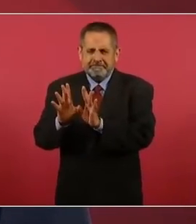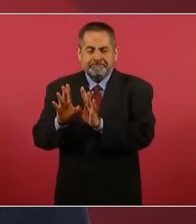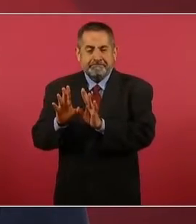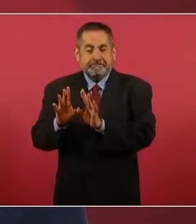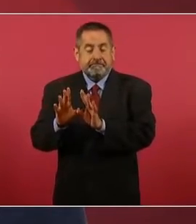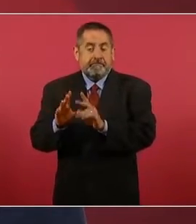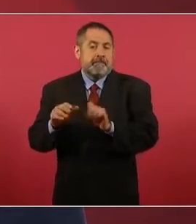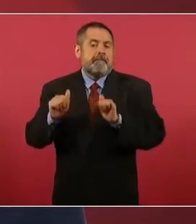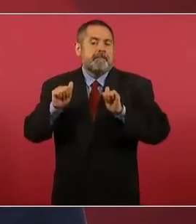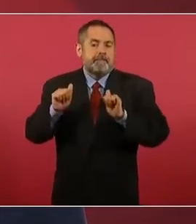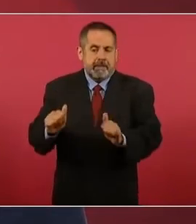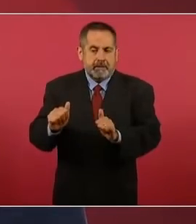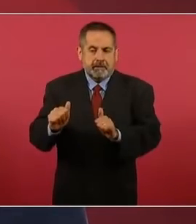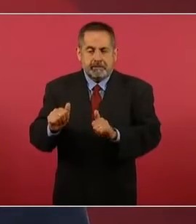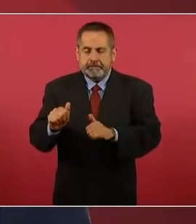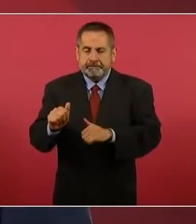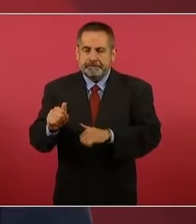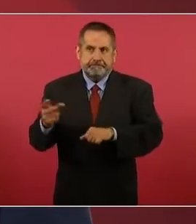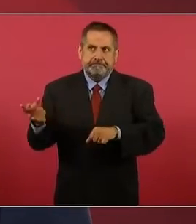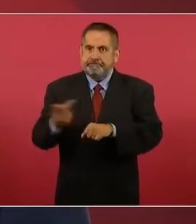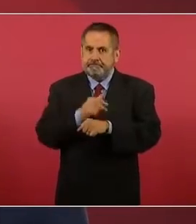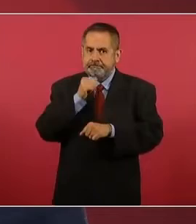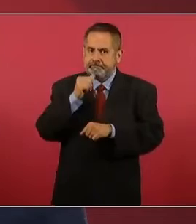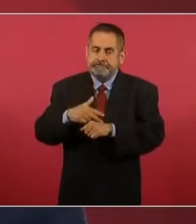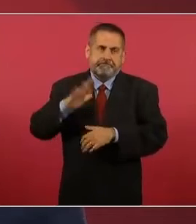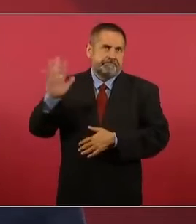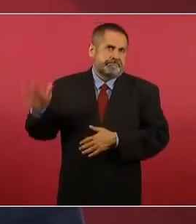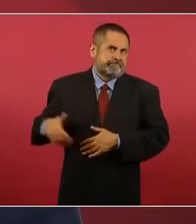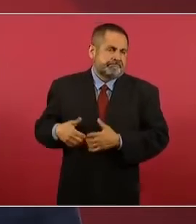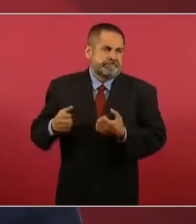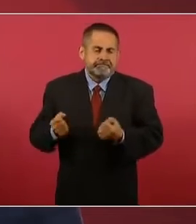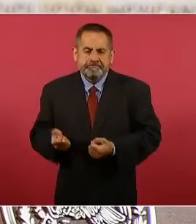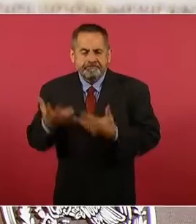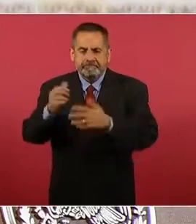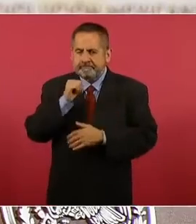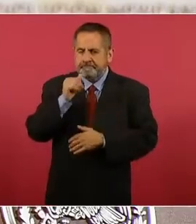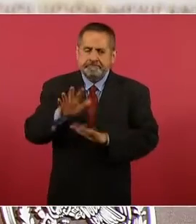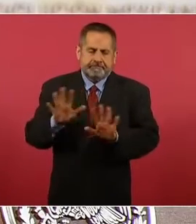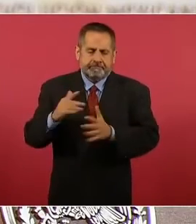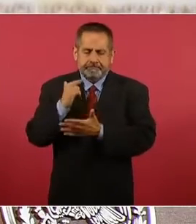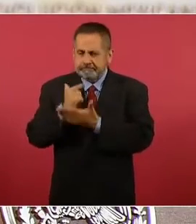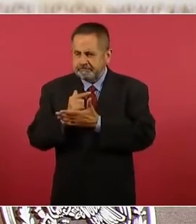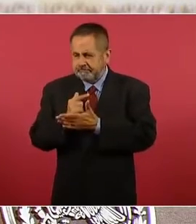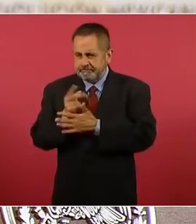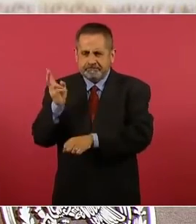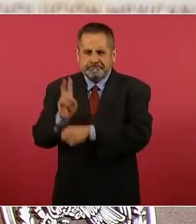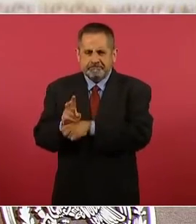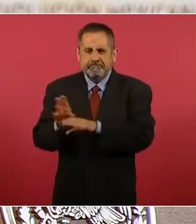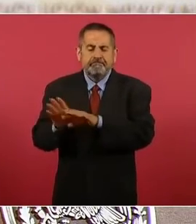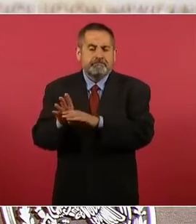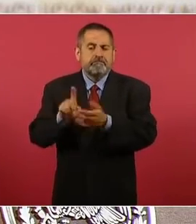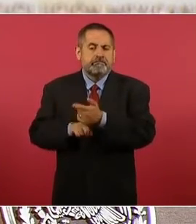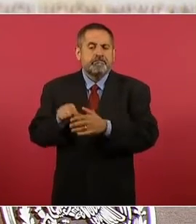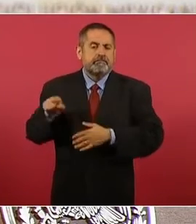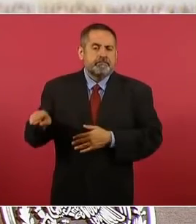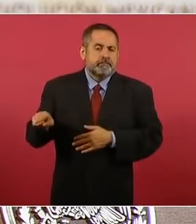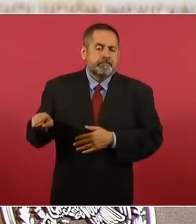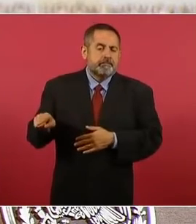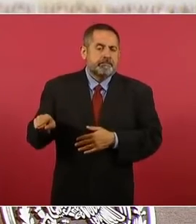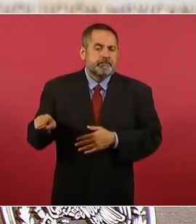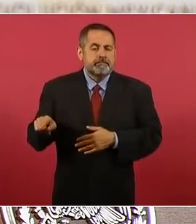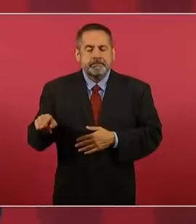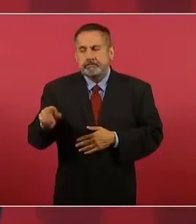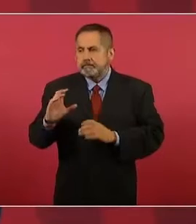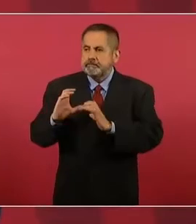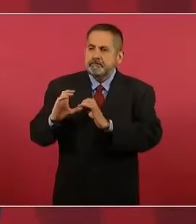gravísima, mayor, en esa plataforma.